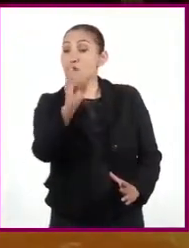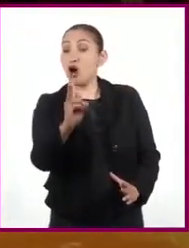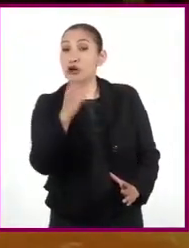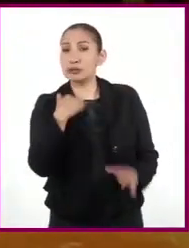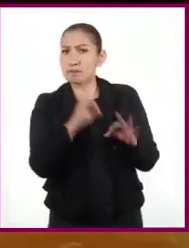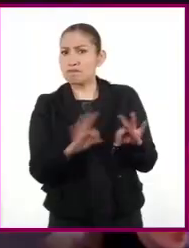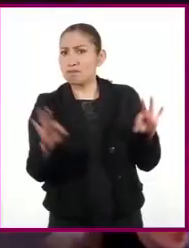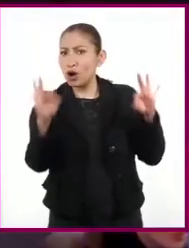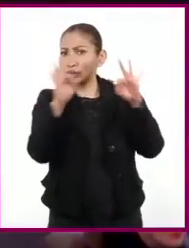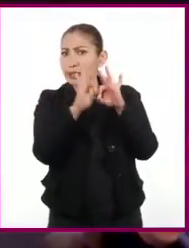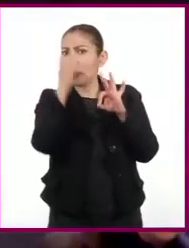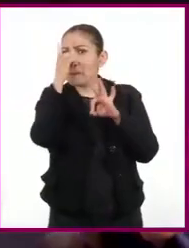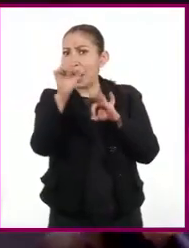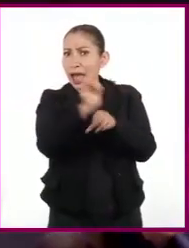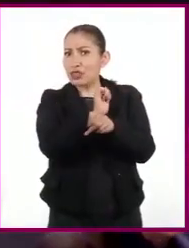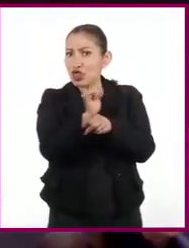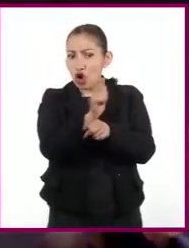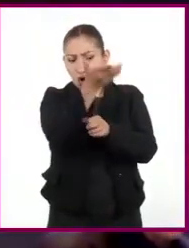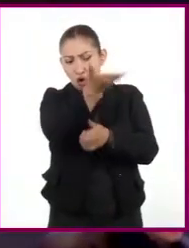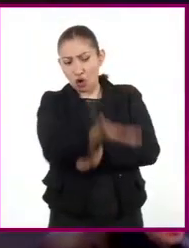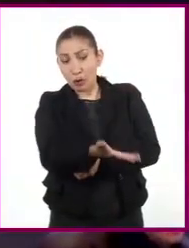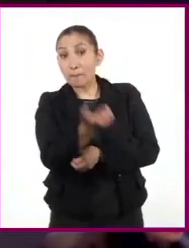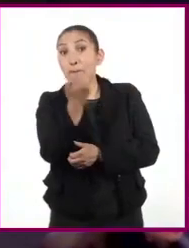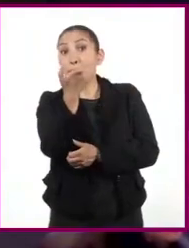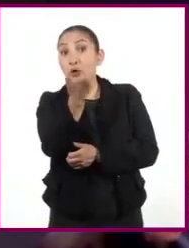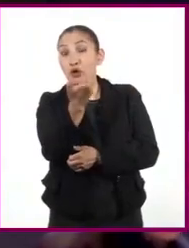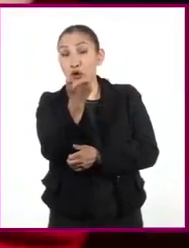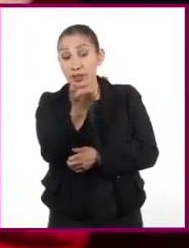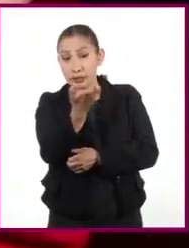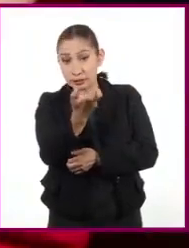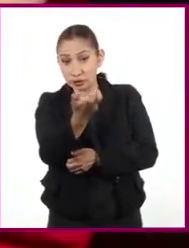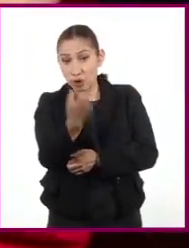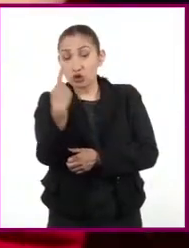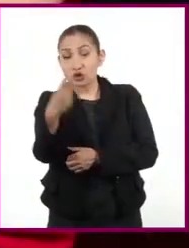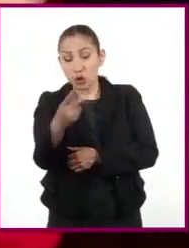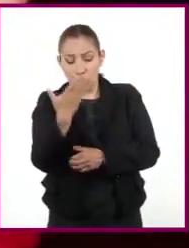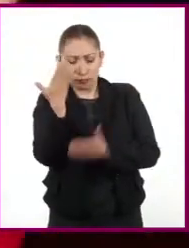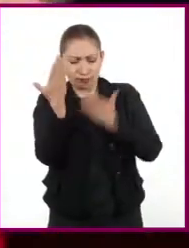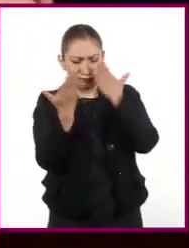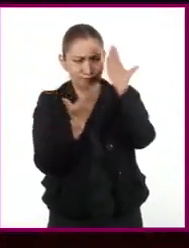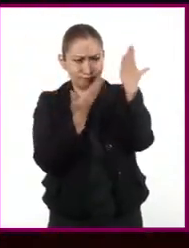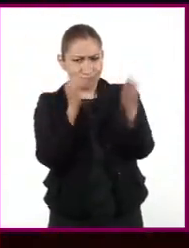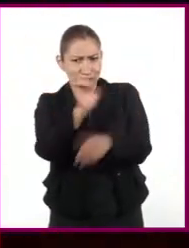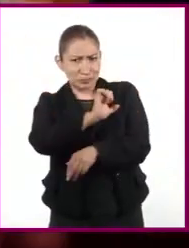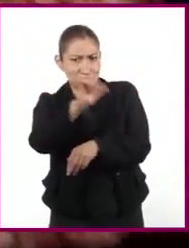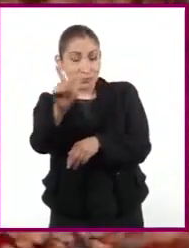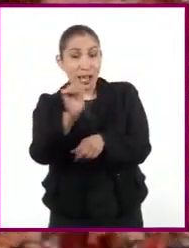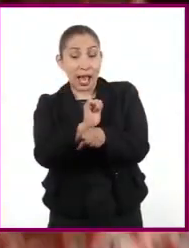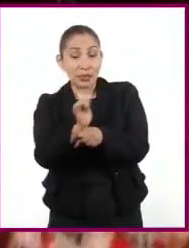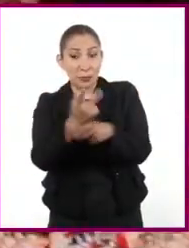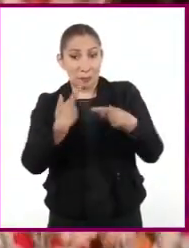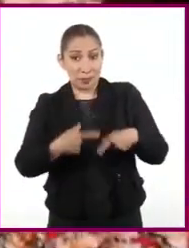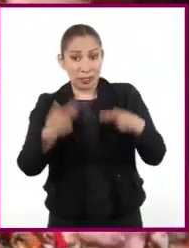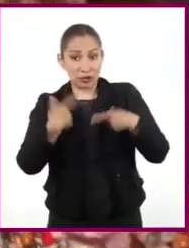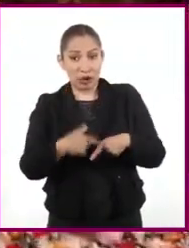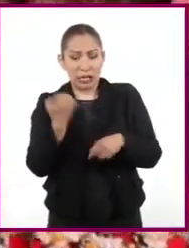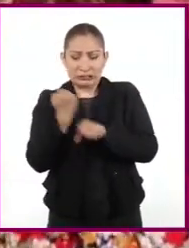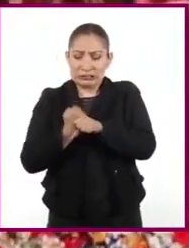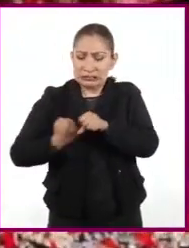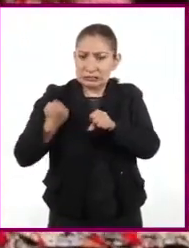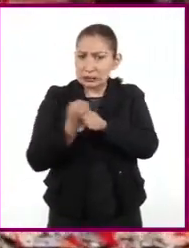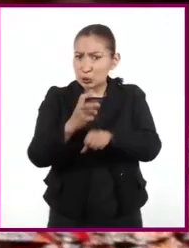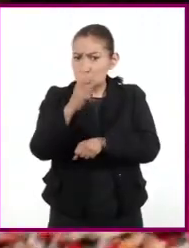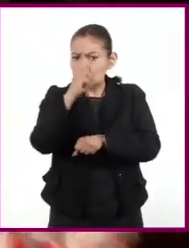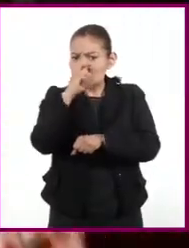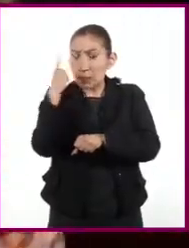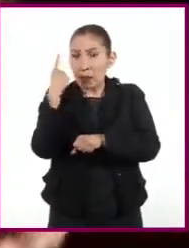herramientas fundamentales para el actor. Por este motivo, dentro de su formación profesional, los actores reciben un entrenamiento